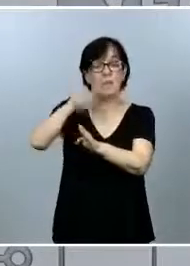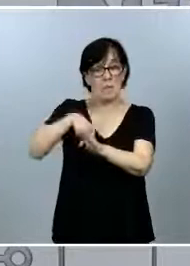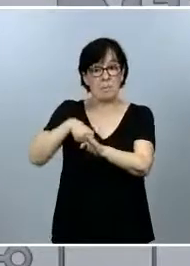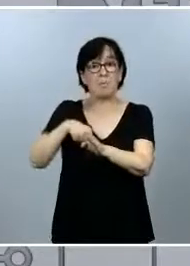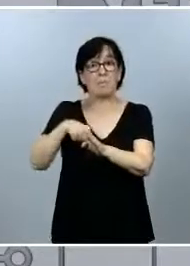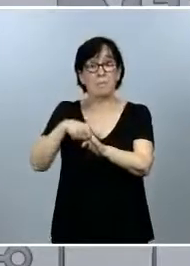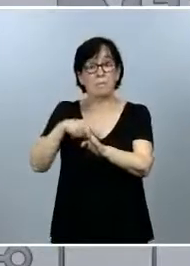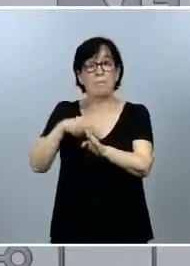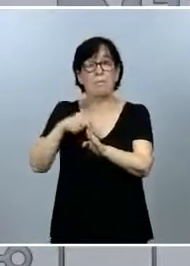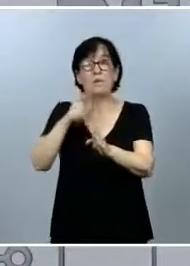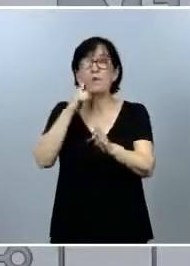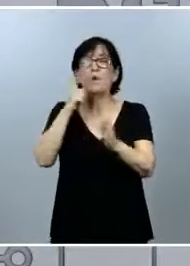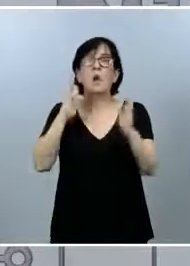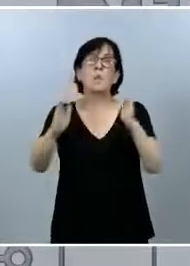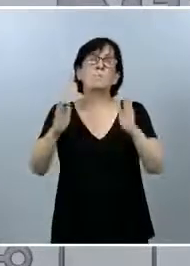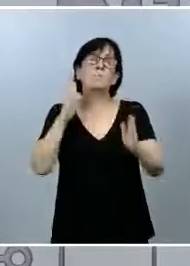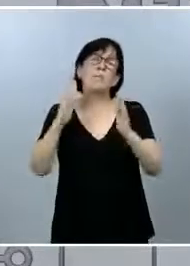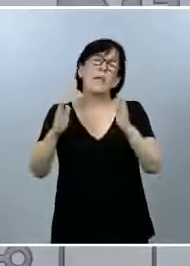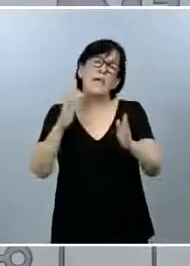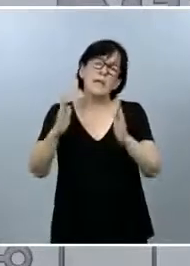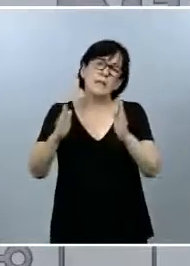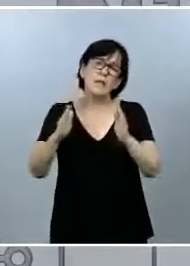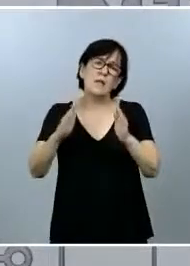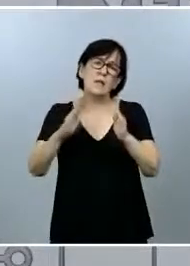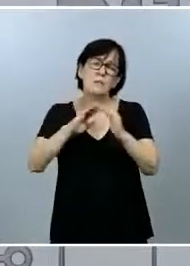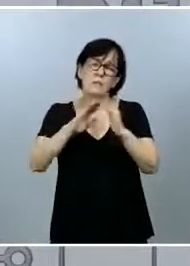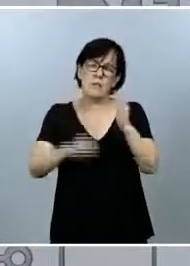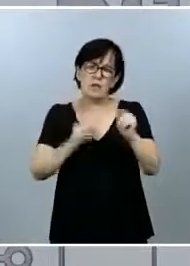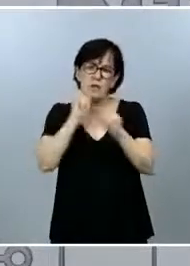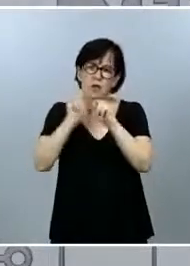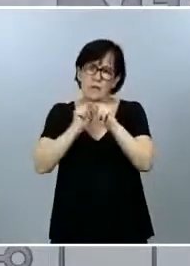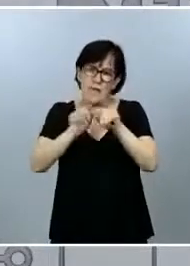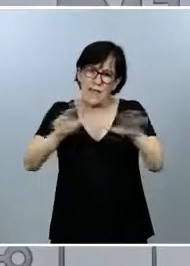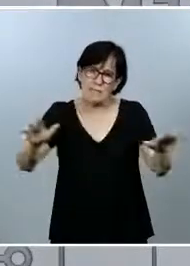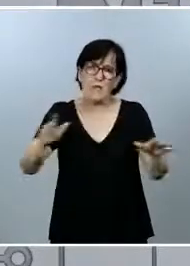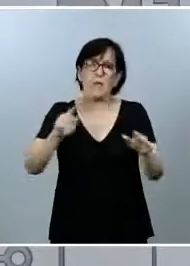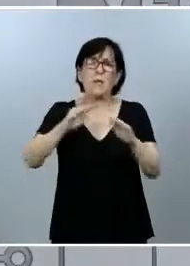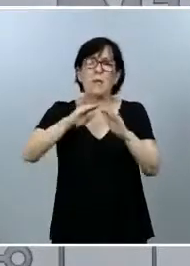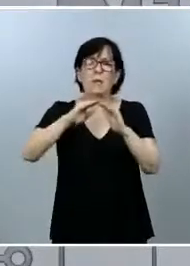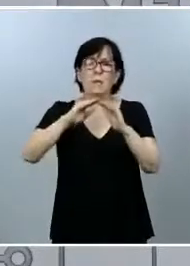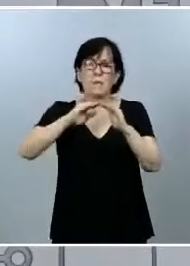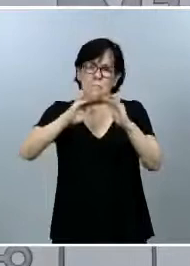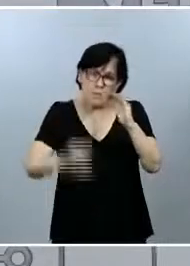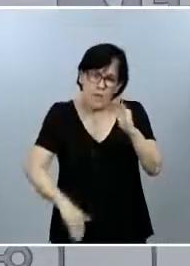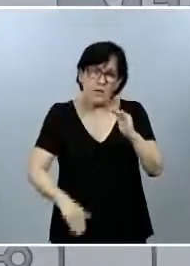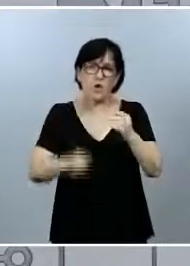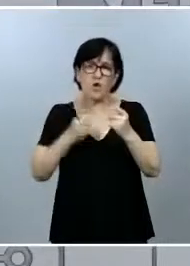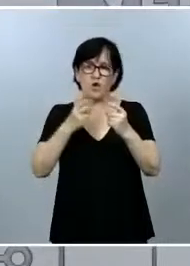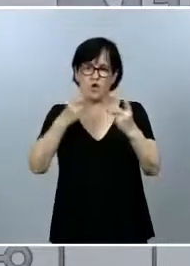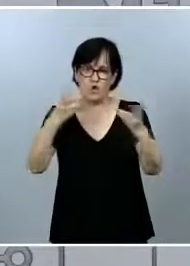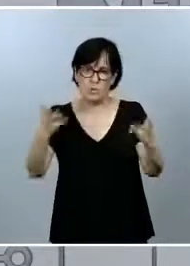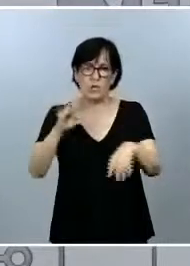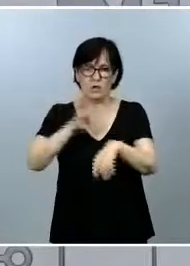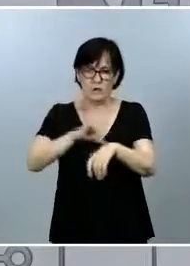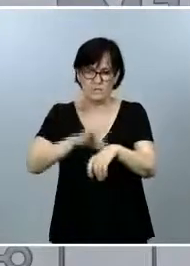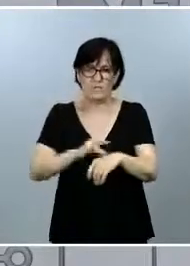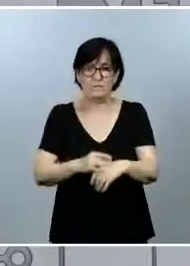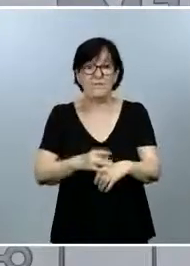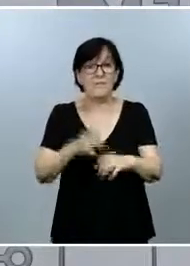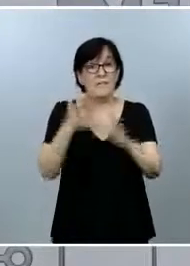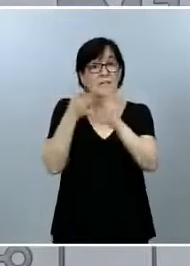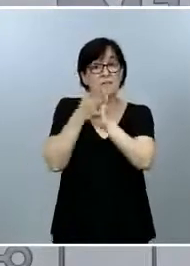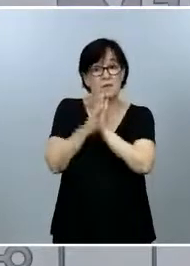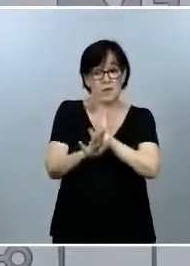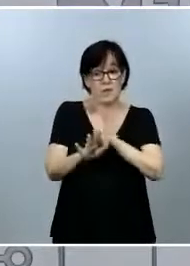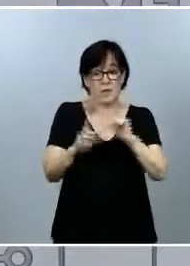incluso estando en un periodo de menor transmisión y, por lo tanto, menor número de casos de lo que teníamos antes. Lo que implica que ese